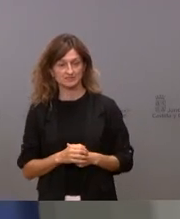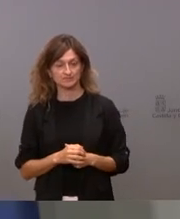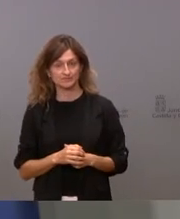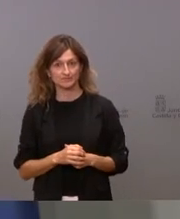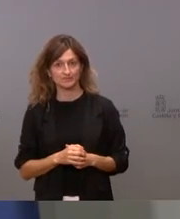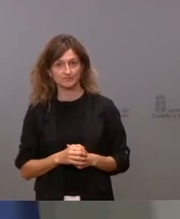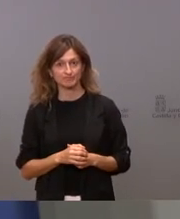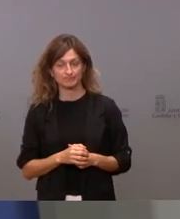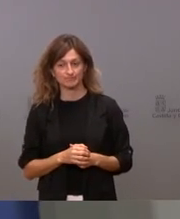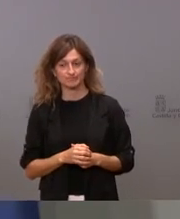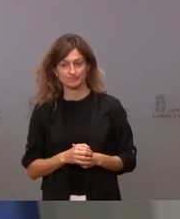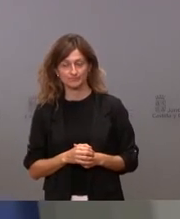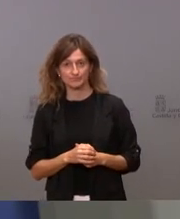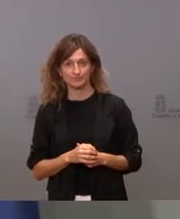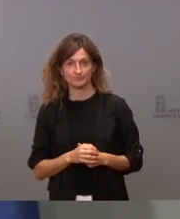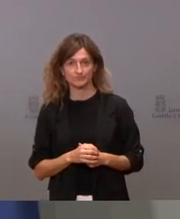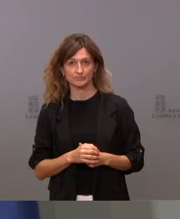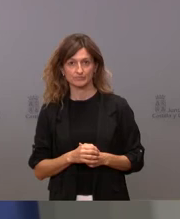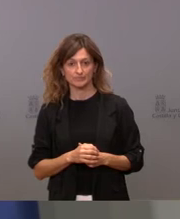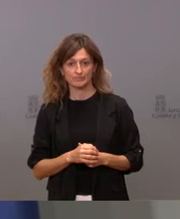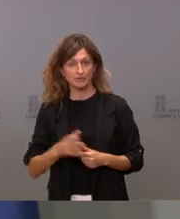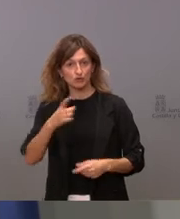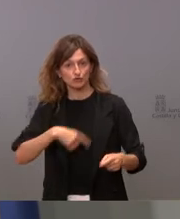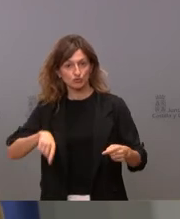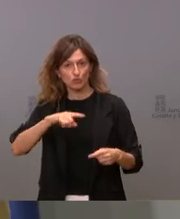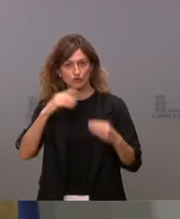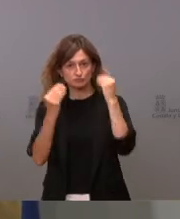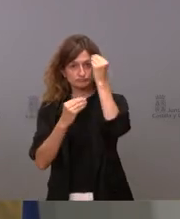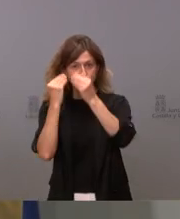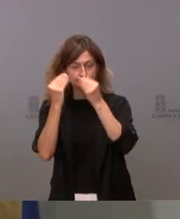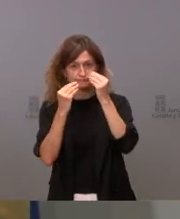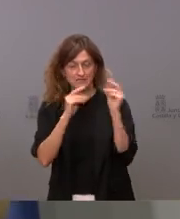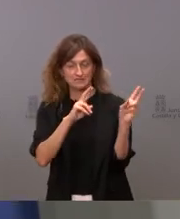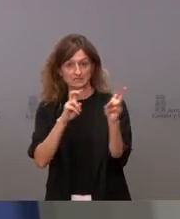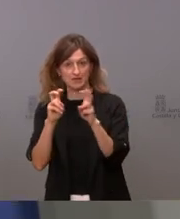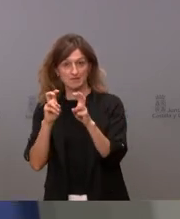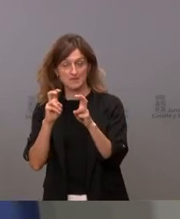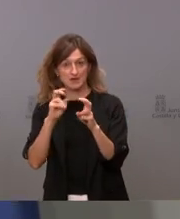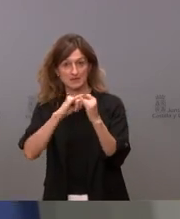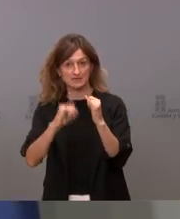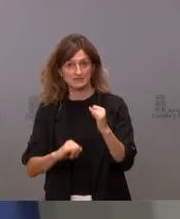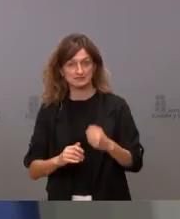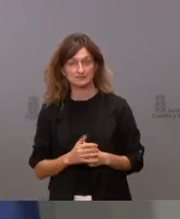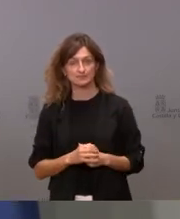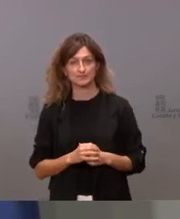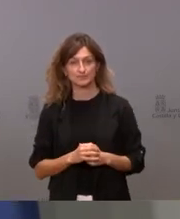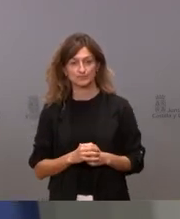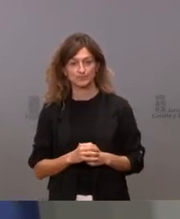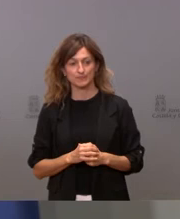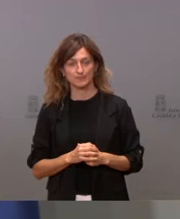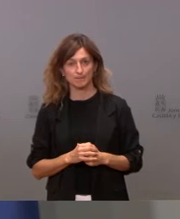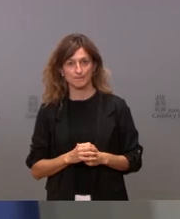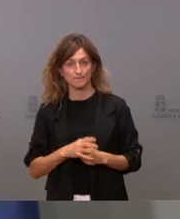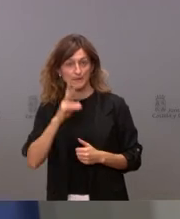deberíamos de plantear con este asunto de la crisis es cómo hemos